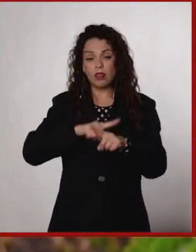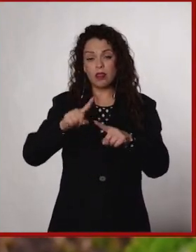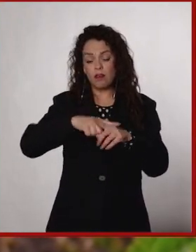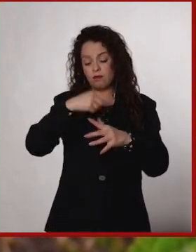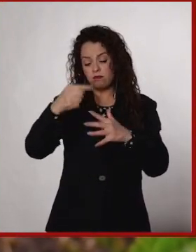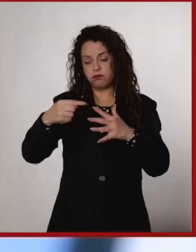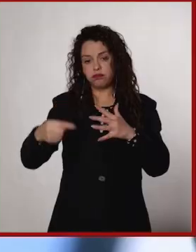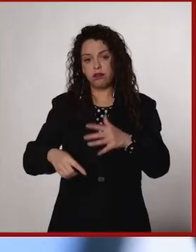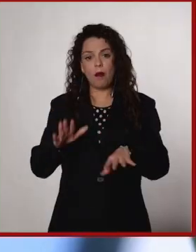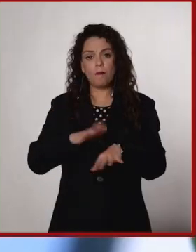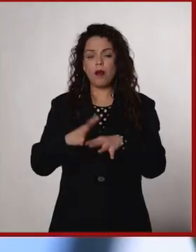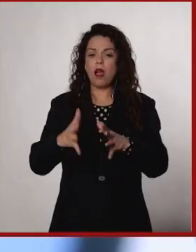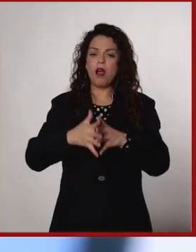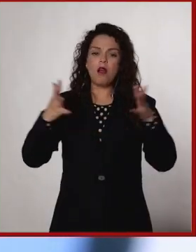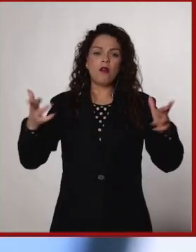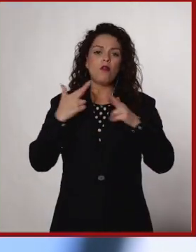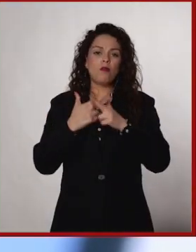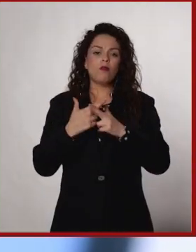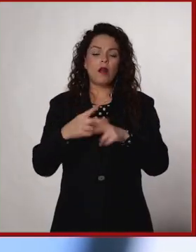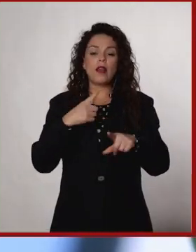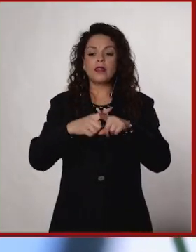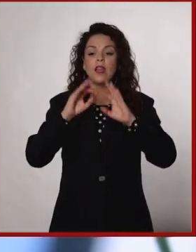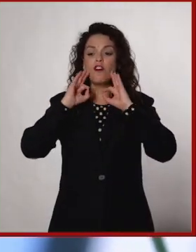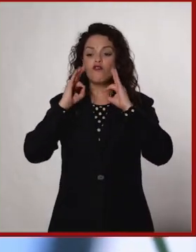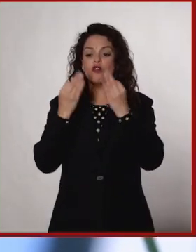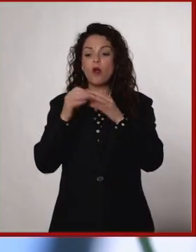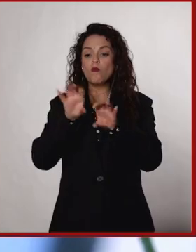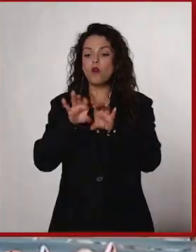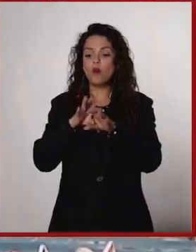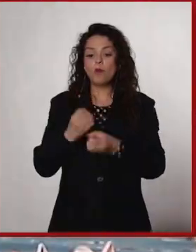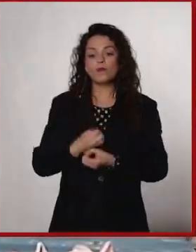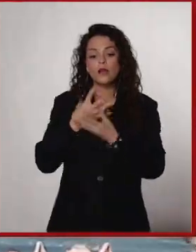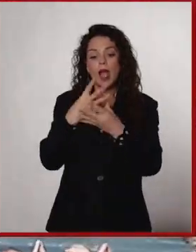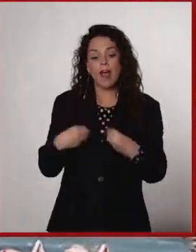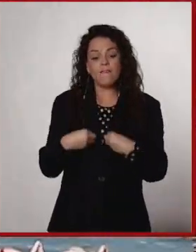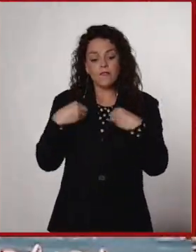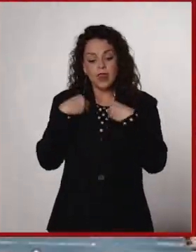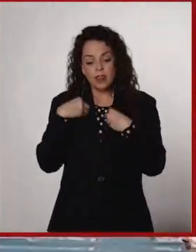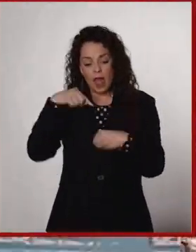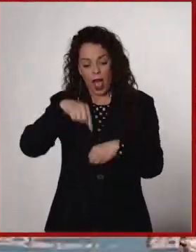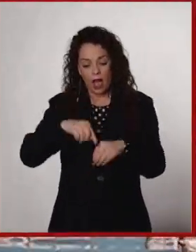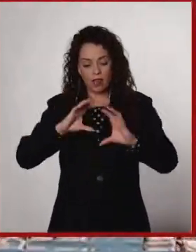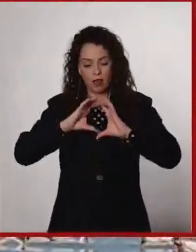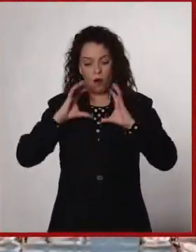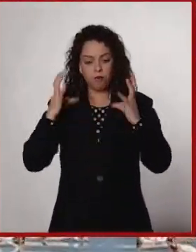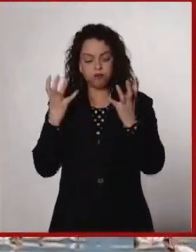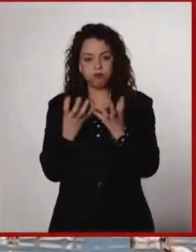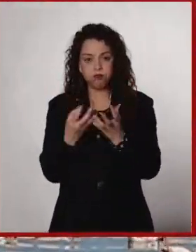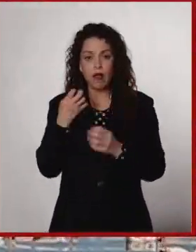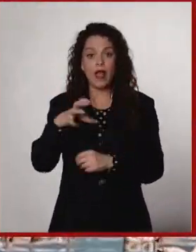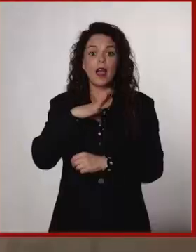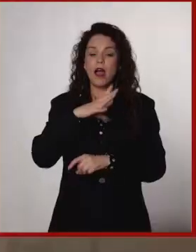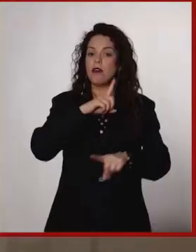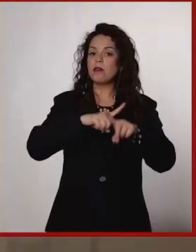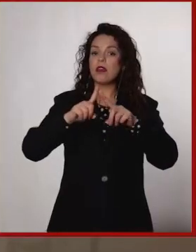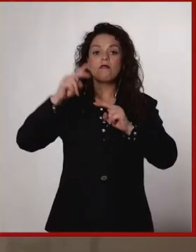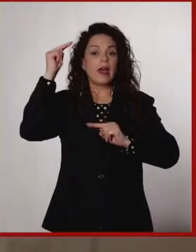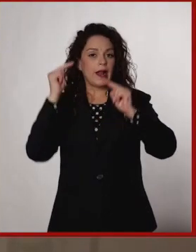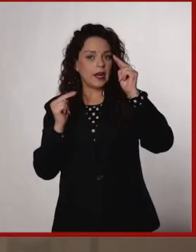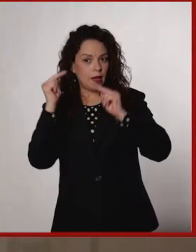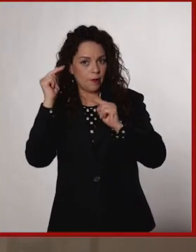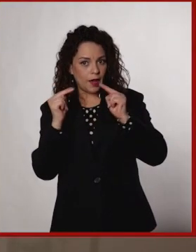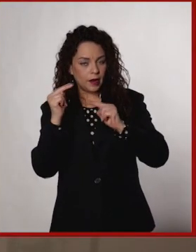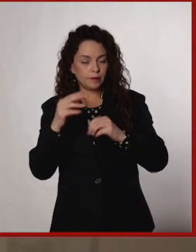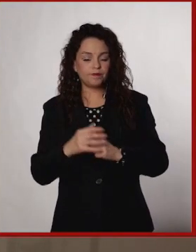muy amplia que es las diferentes formas en que se expresa la vida en el planeta. Y eso pasa por muchos niveles.